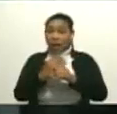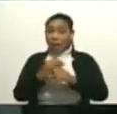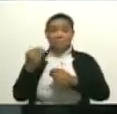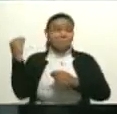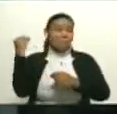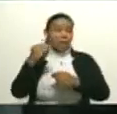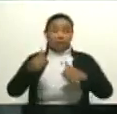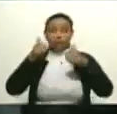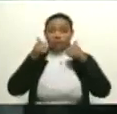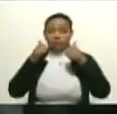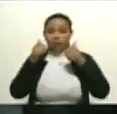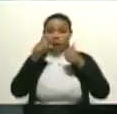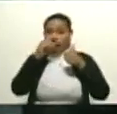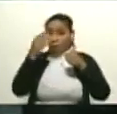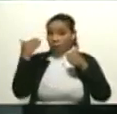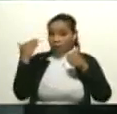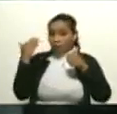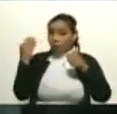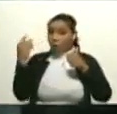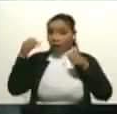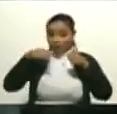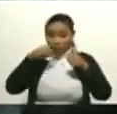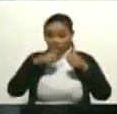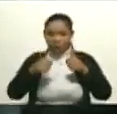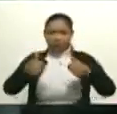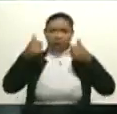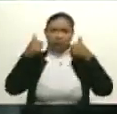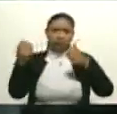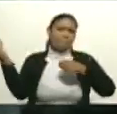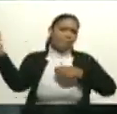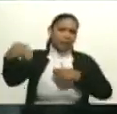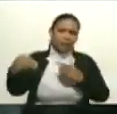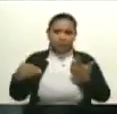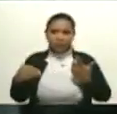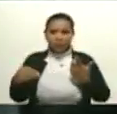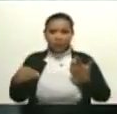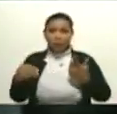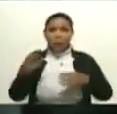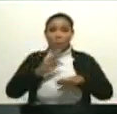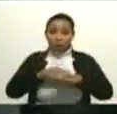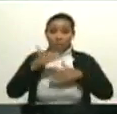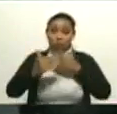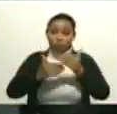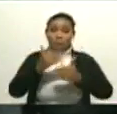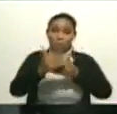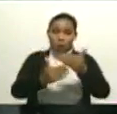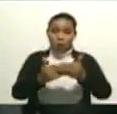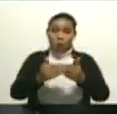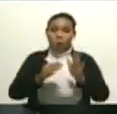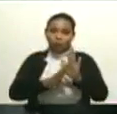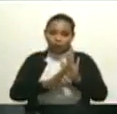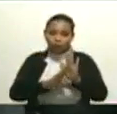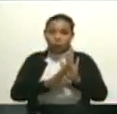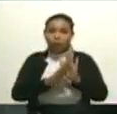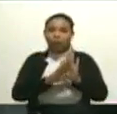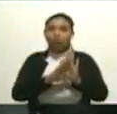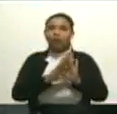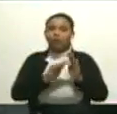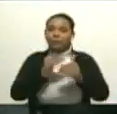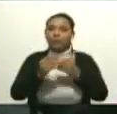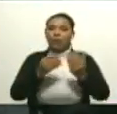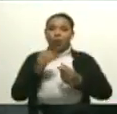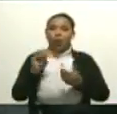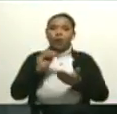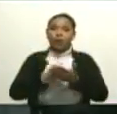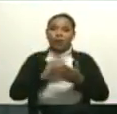pasado y así seguiremos creciendo porque, insisto, vamos a volver a ser, como fue el Festival Internacional